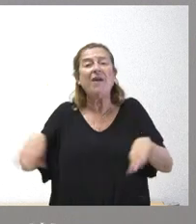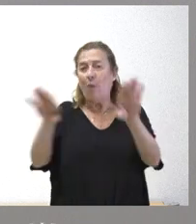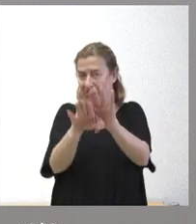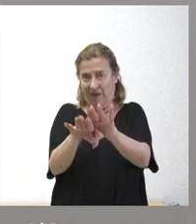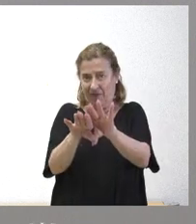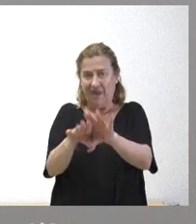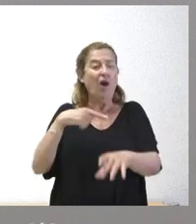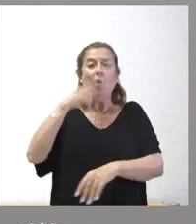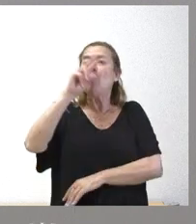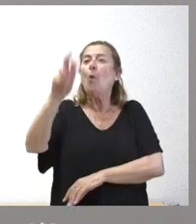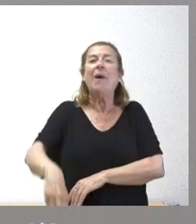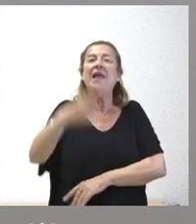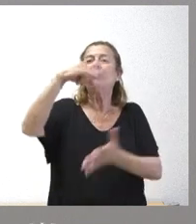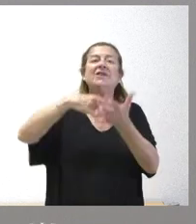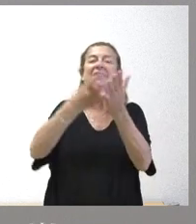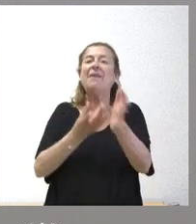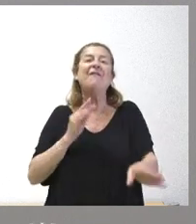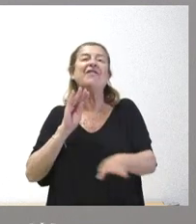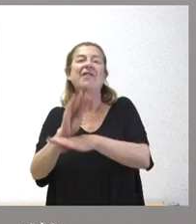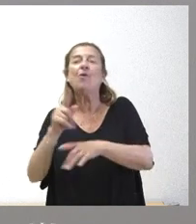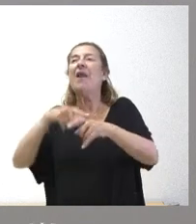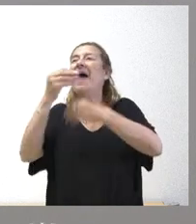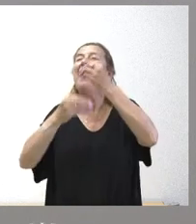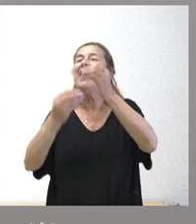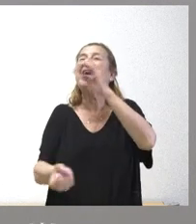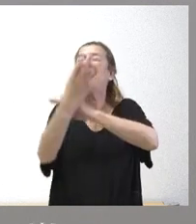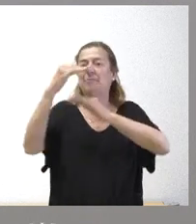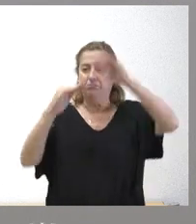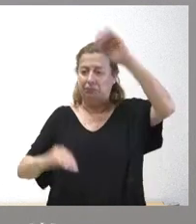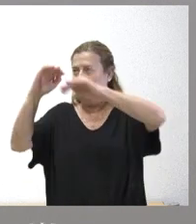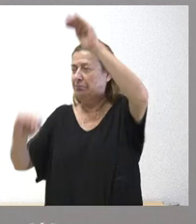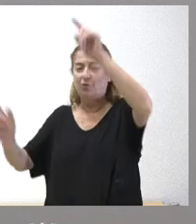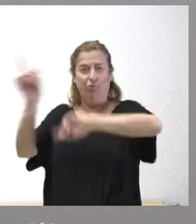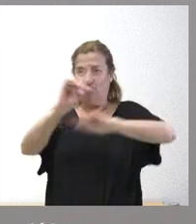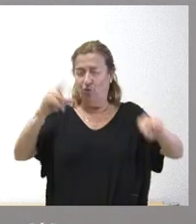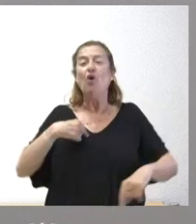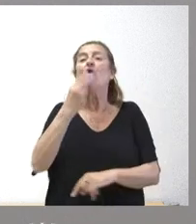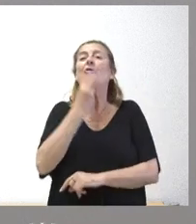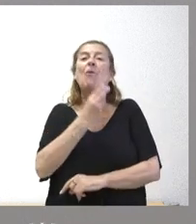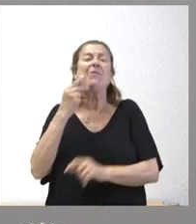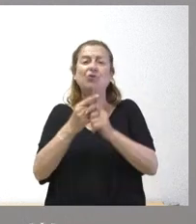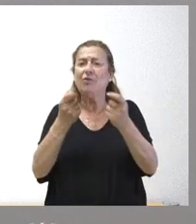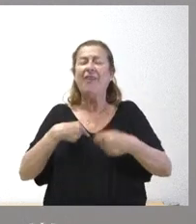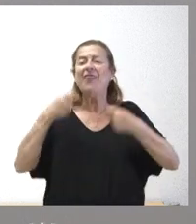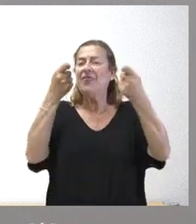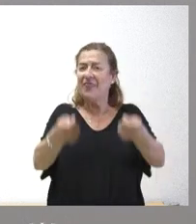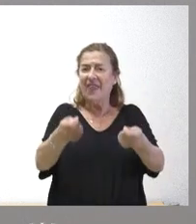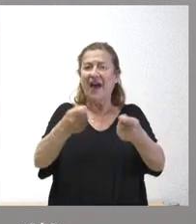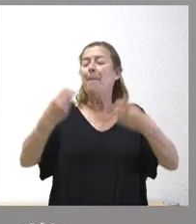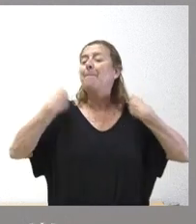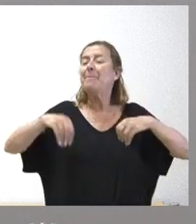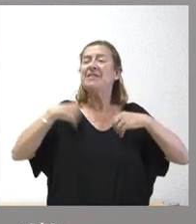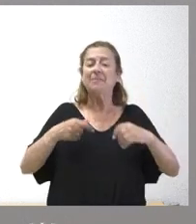que no nos vale un sistema de financiación que cree desigualdades y que somos firmemente comprometidos con dar la misma